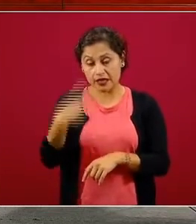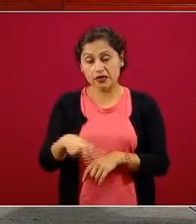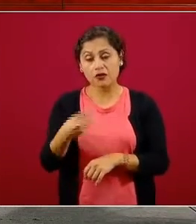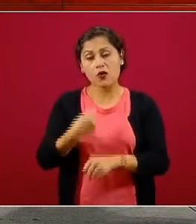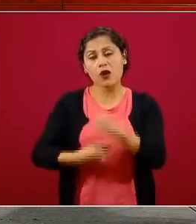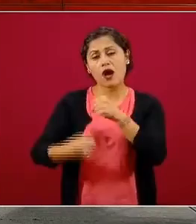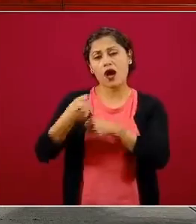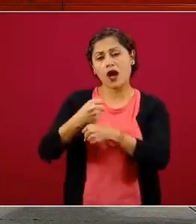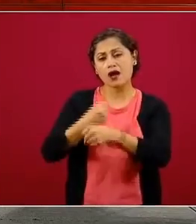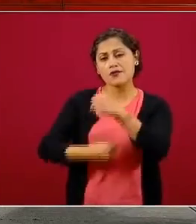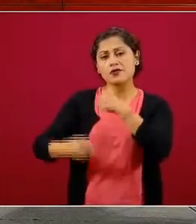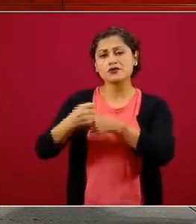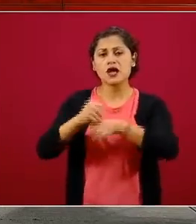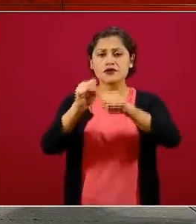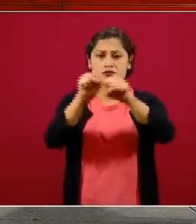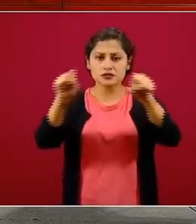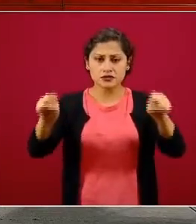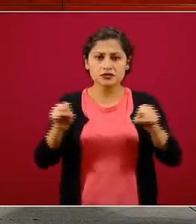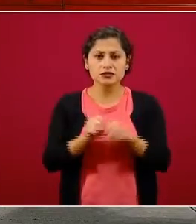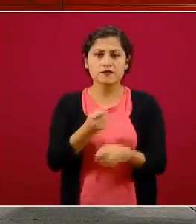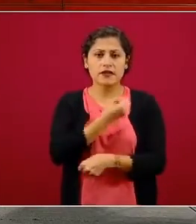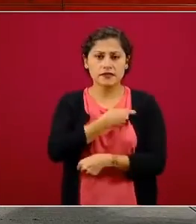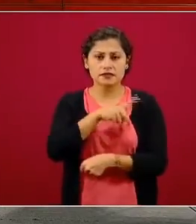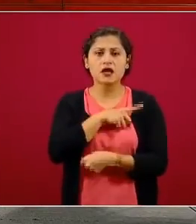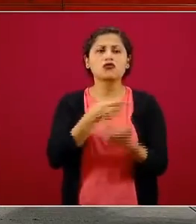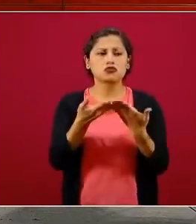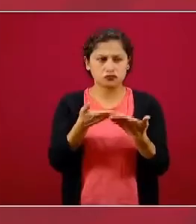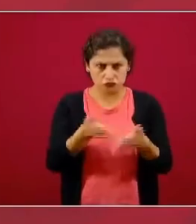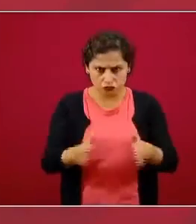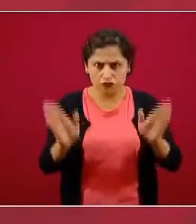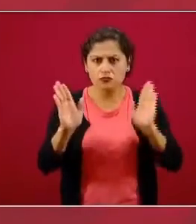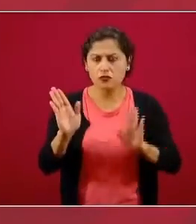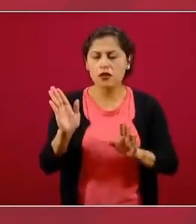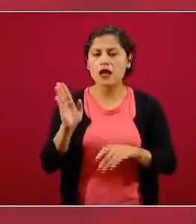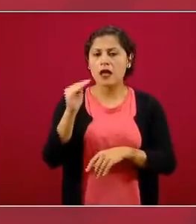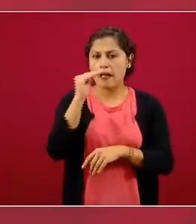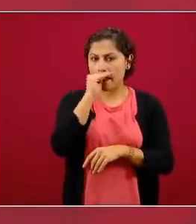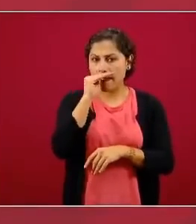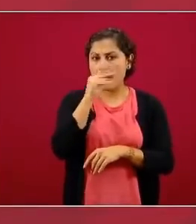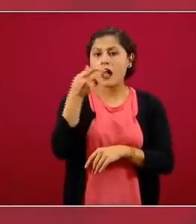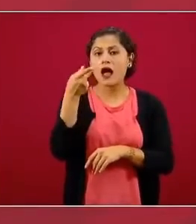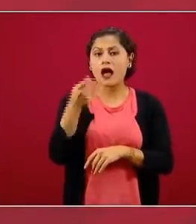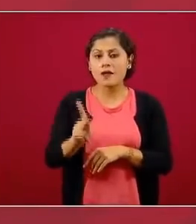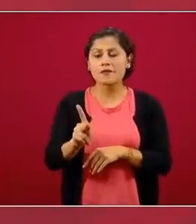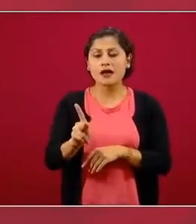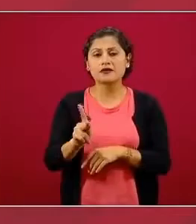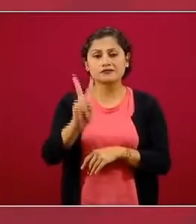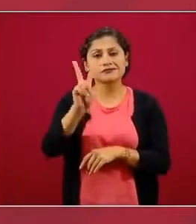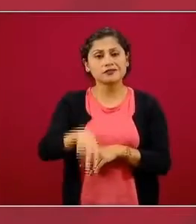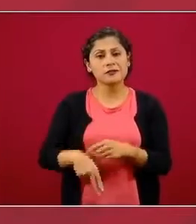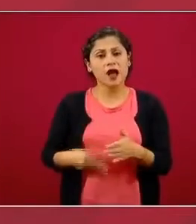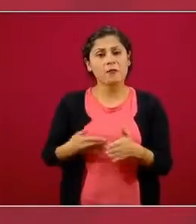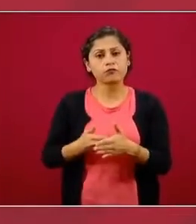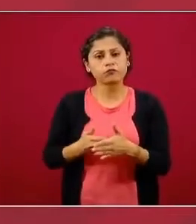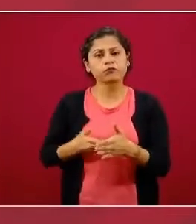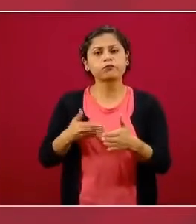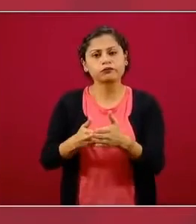la evolución de este sistema ha tenido progresos, estancamientos y también retrocesos.